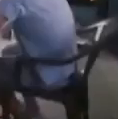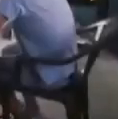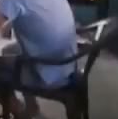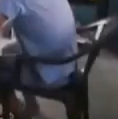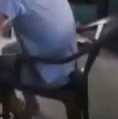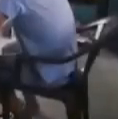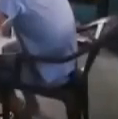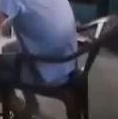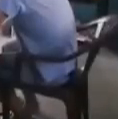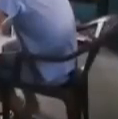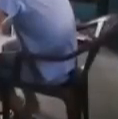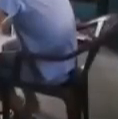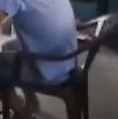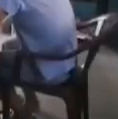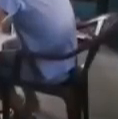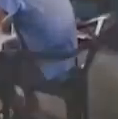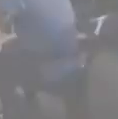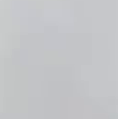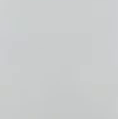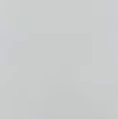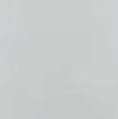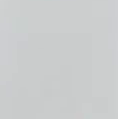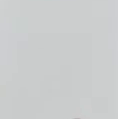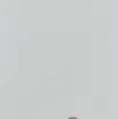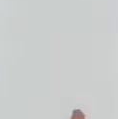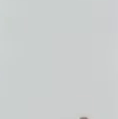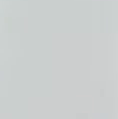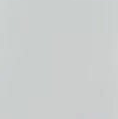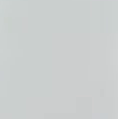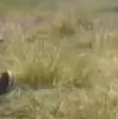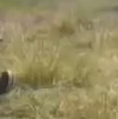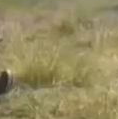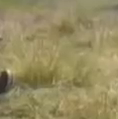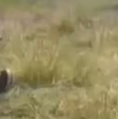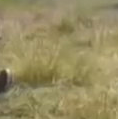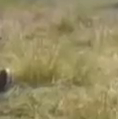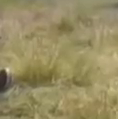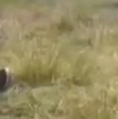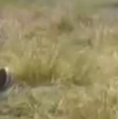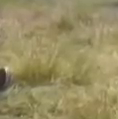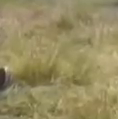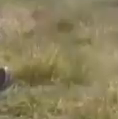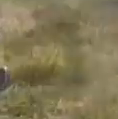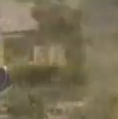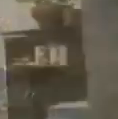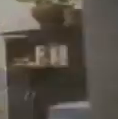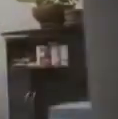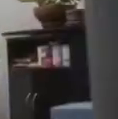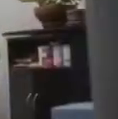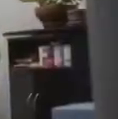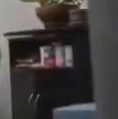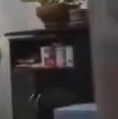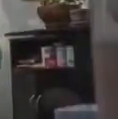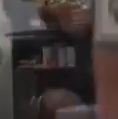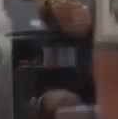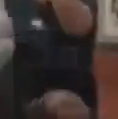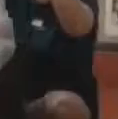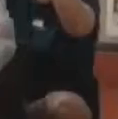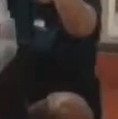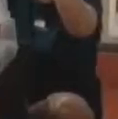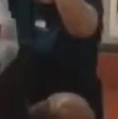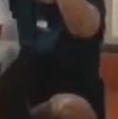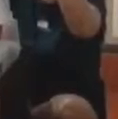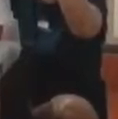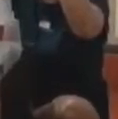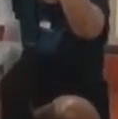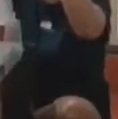horario para acompañar las clases a distancia de tus hijas e hijos y para pasar tiempo juntos. Pregúntales cómo se sienten, qué necesitan y